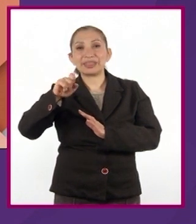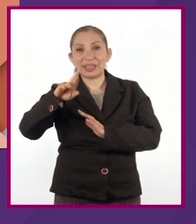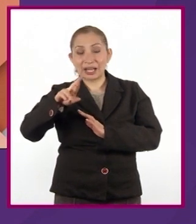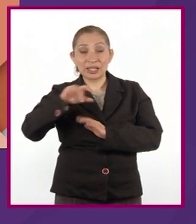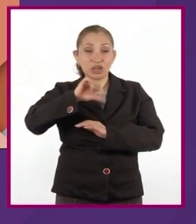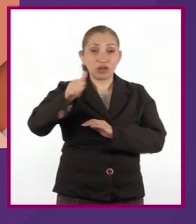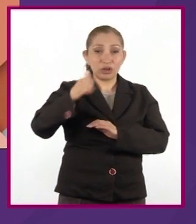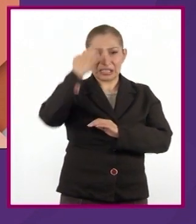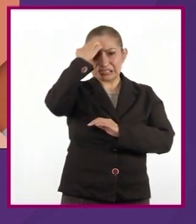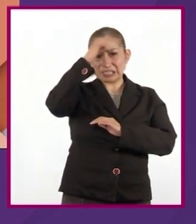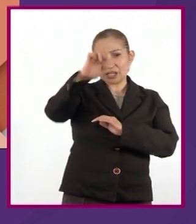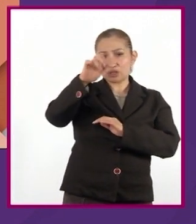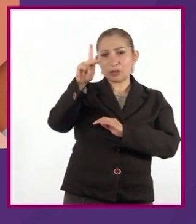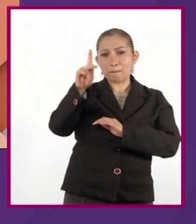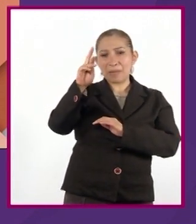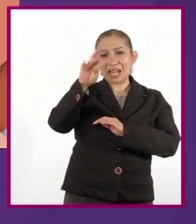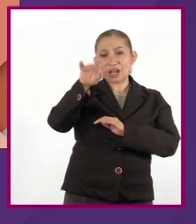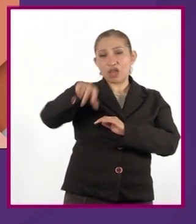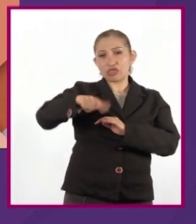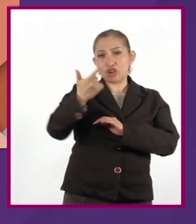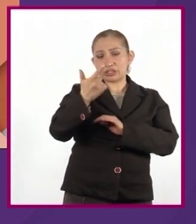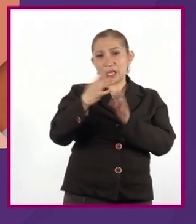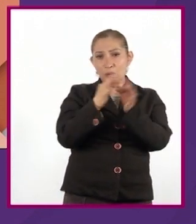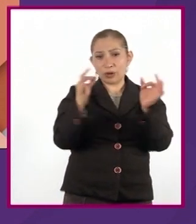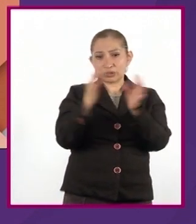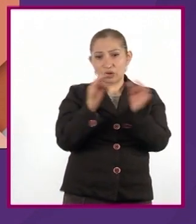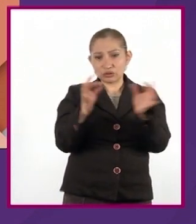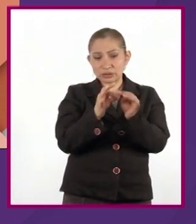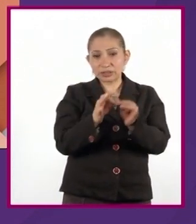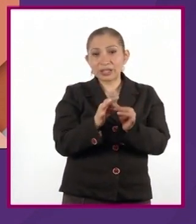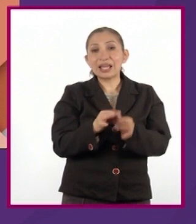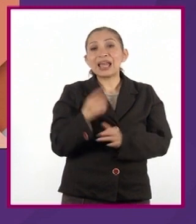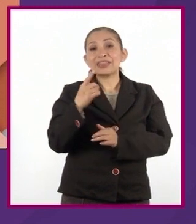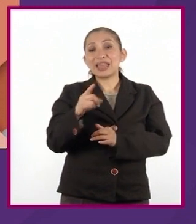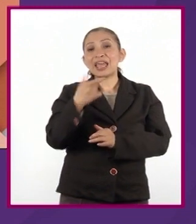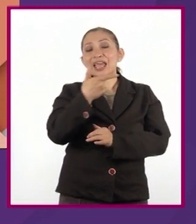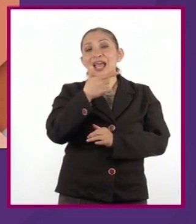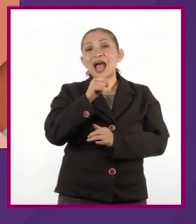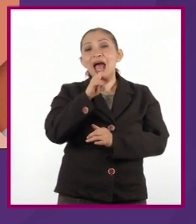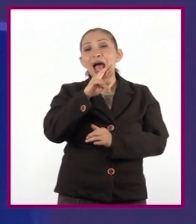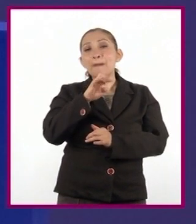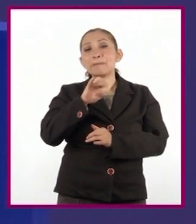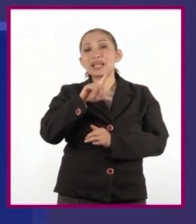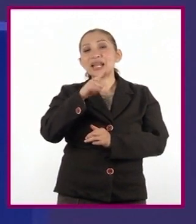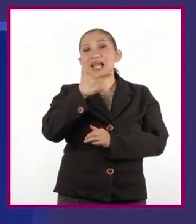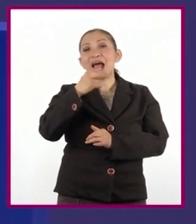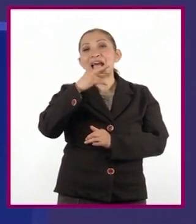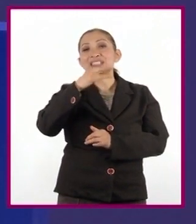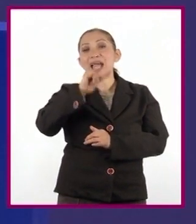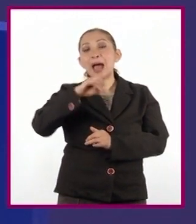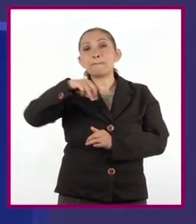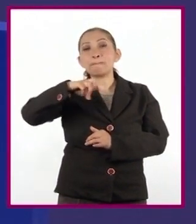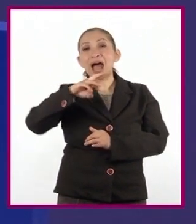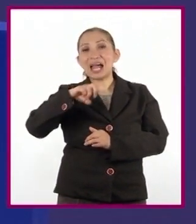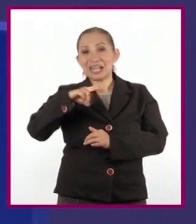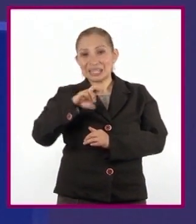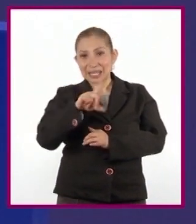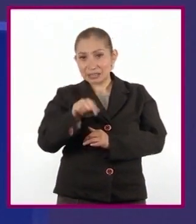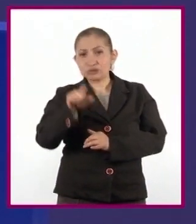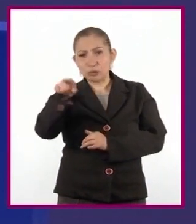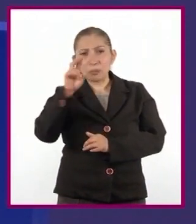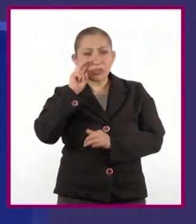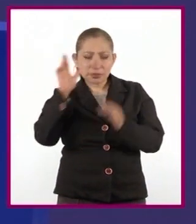Extraños peregrinos 12 cuentos de Gabriel García Márquez. De esta manera podrán